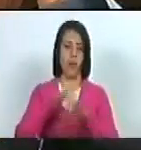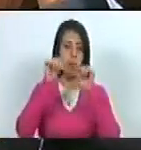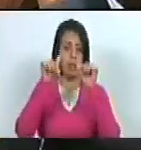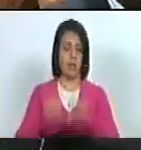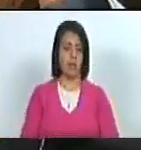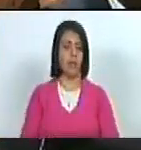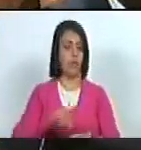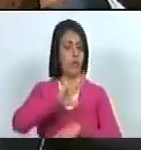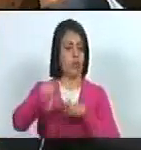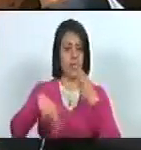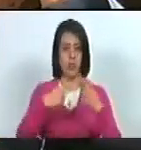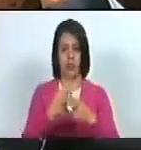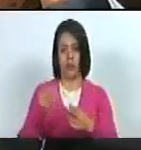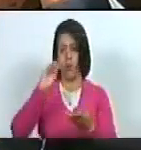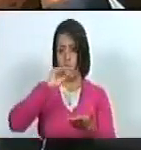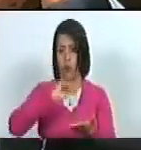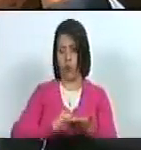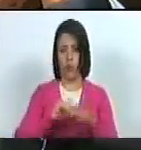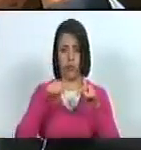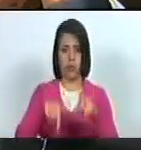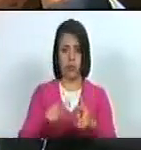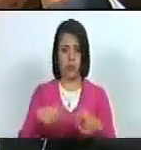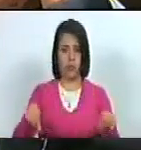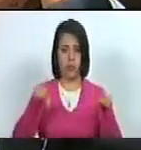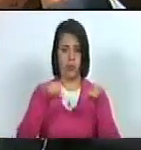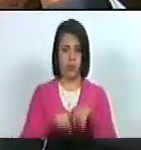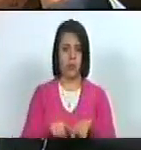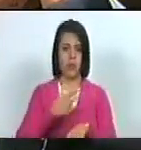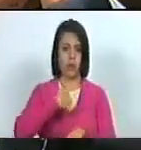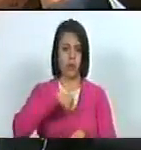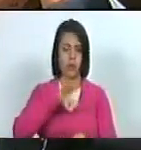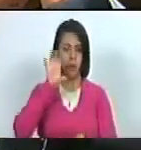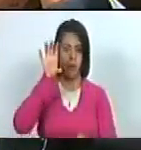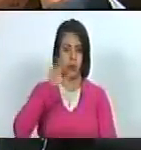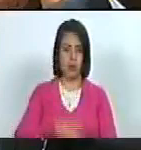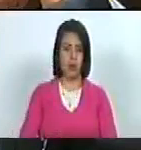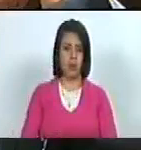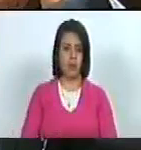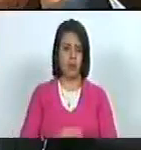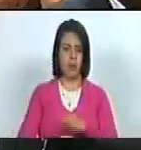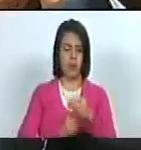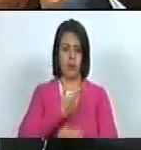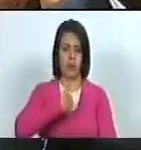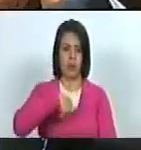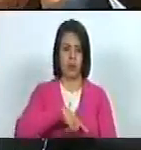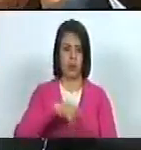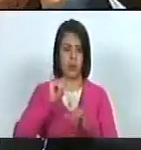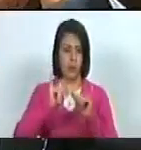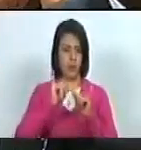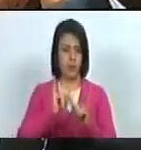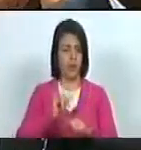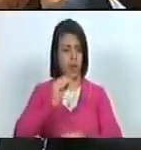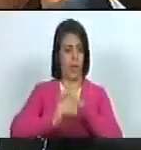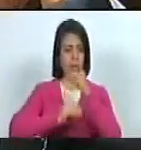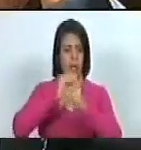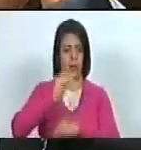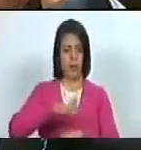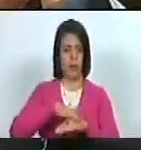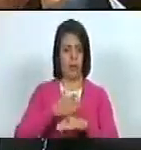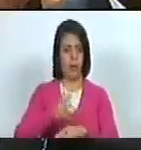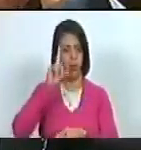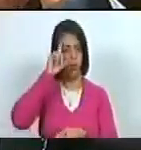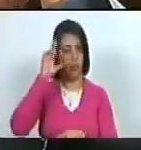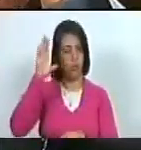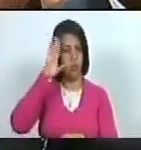nunca más vuelva a suceder en nuestro país. Y seamos nosotros los constructores de los